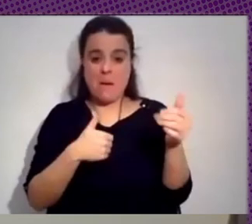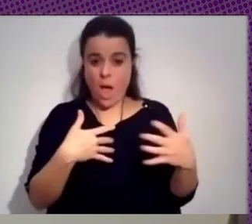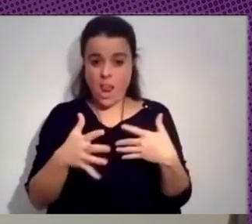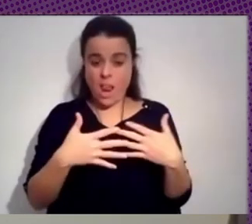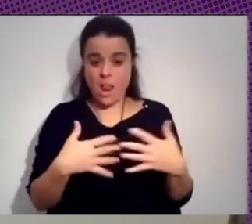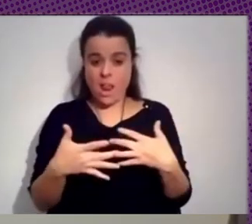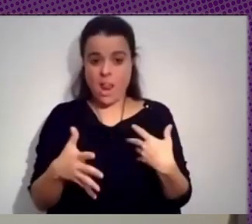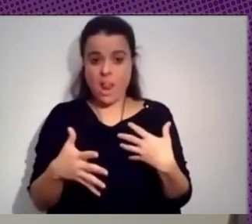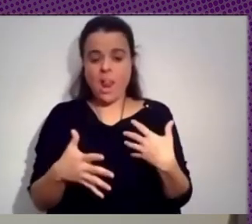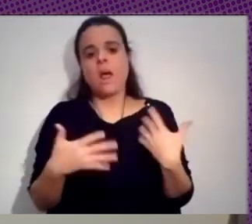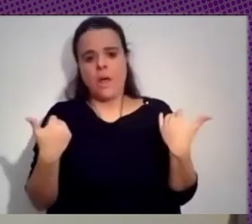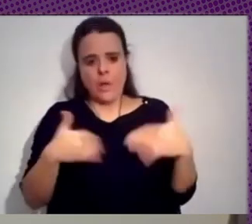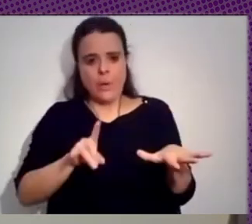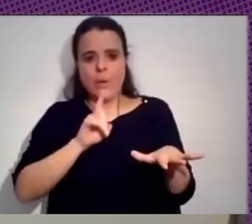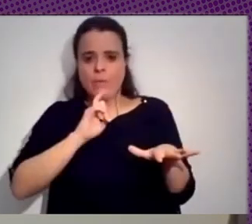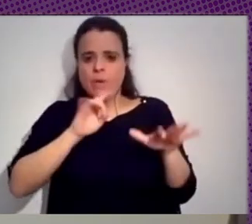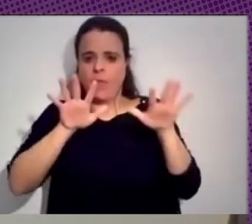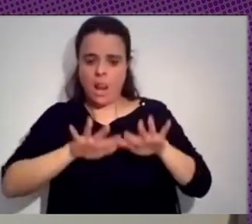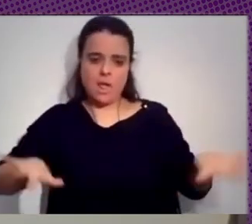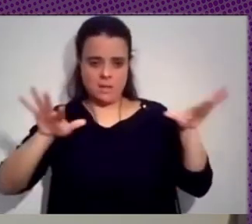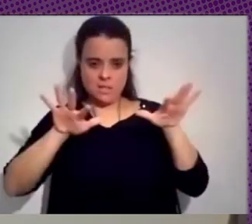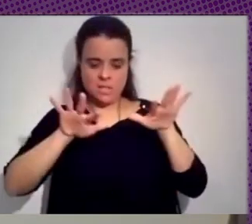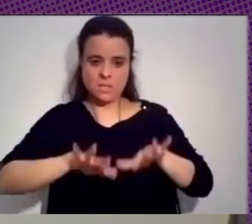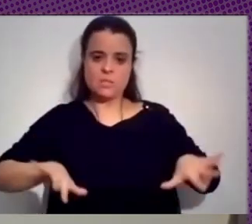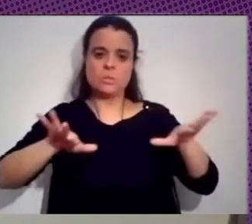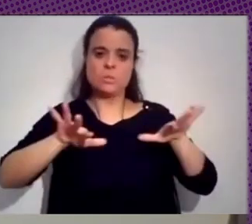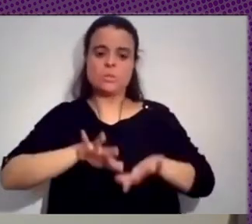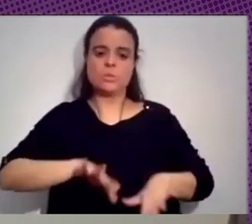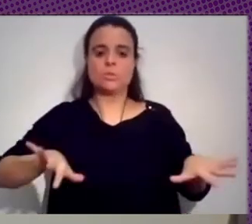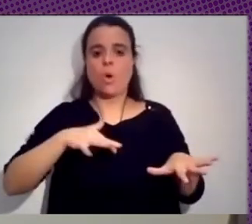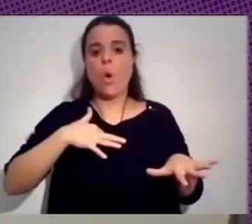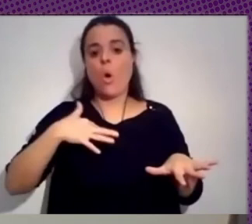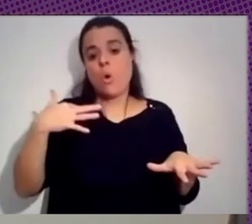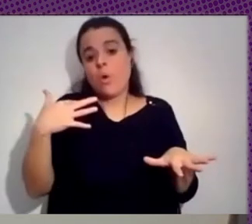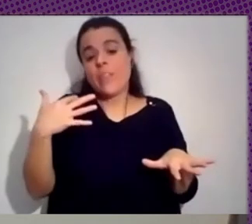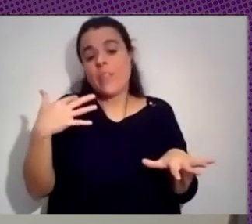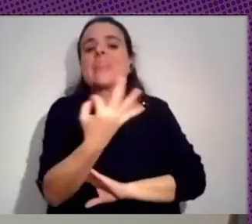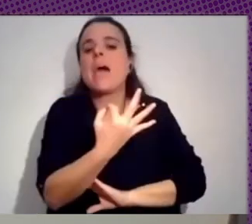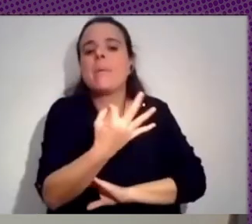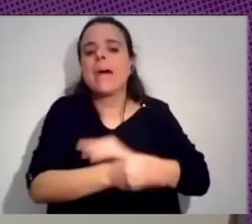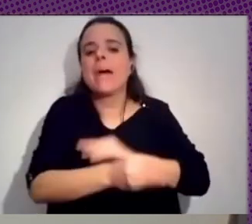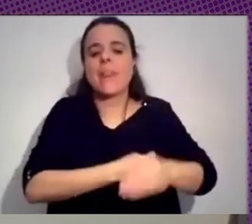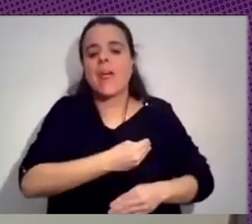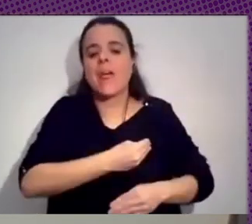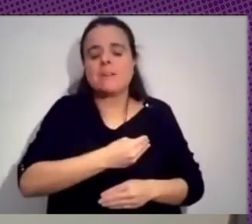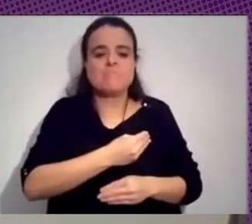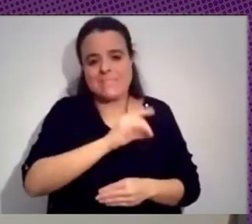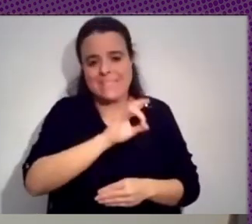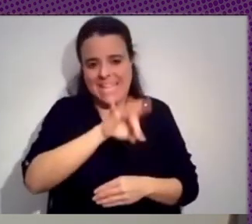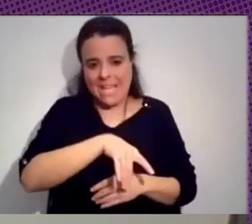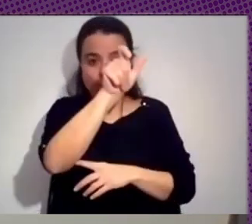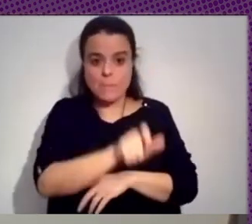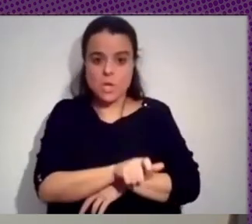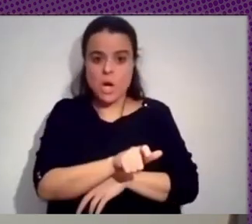son tediosos y lentos de hacer y que en realidad pueden ser, digamos, ejecutados por una persona, deberían ser ejecutados por una persona que quizás no tenga que tener los